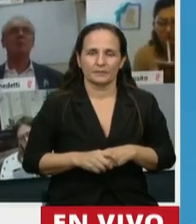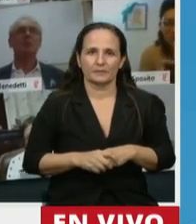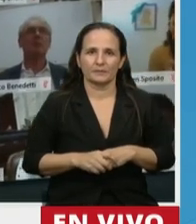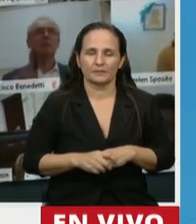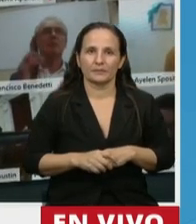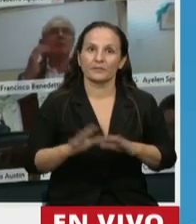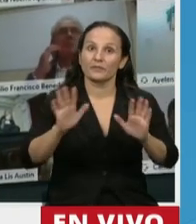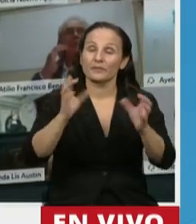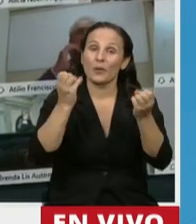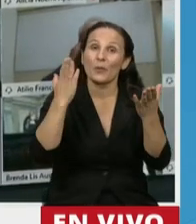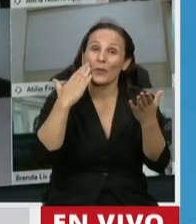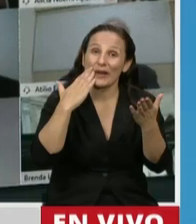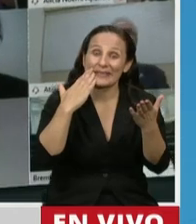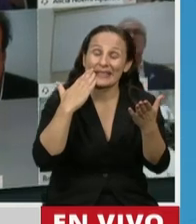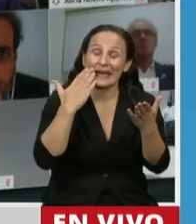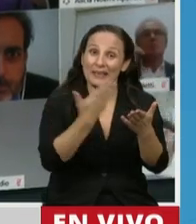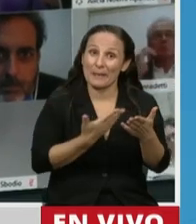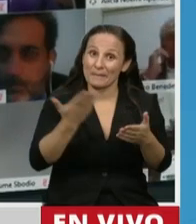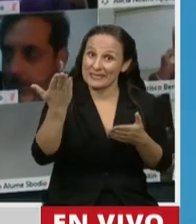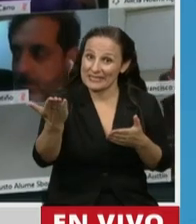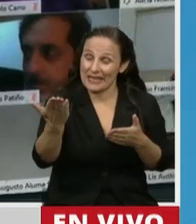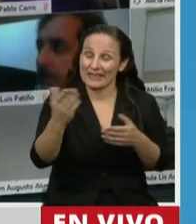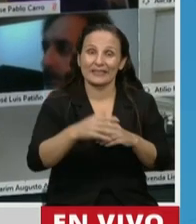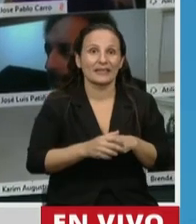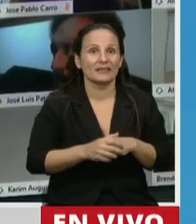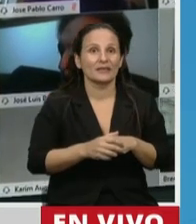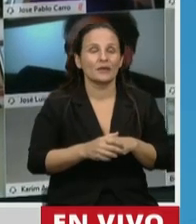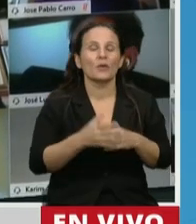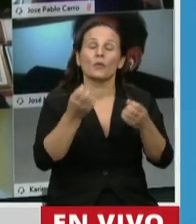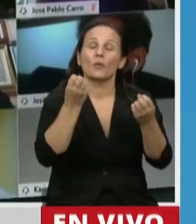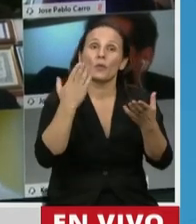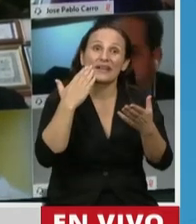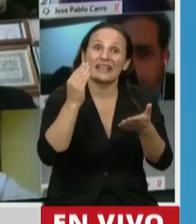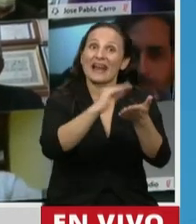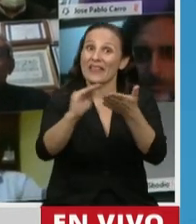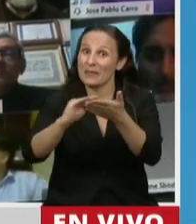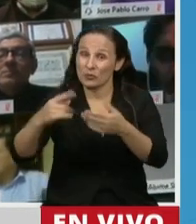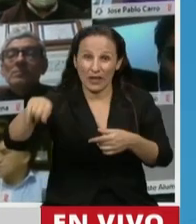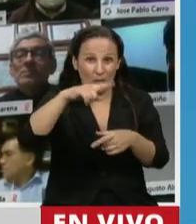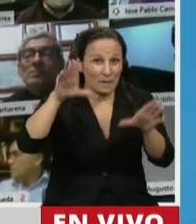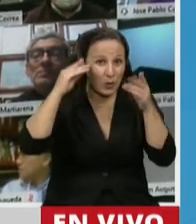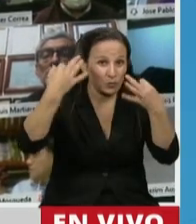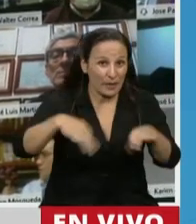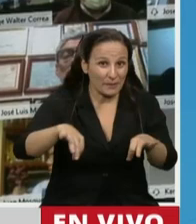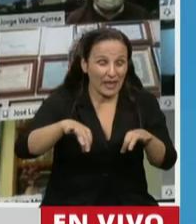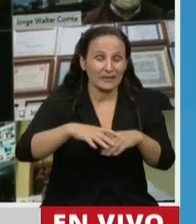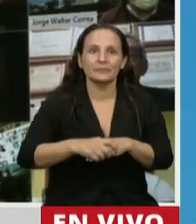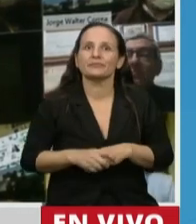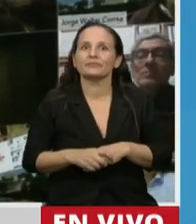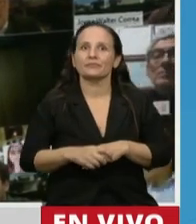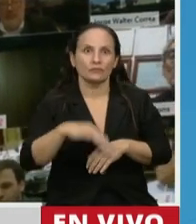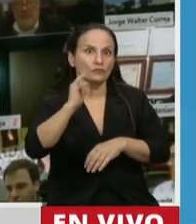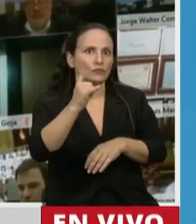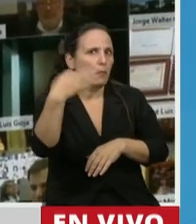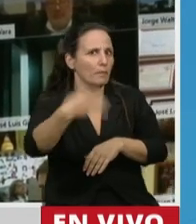Hola, buenas tardes Presidente, buenas tardes señores diputados. ¿Me escuchan bien? Sí,